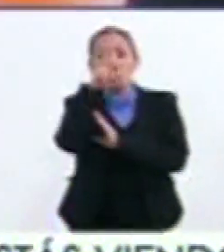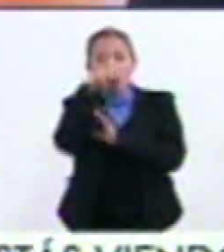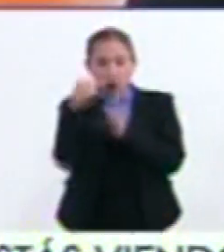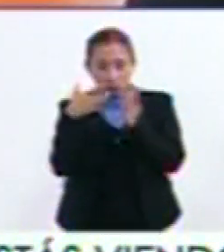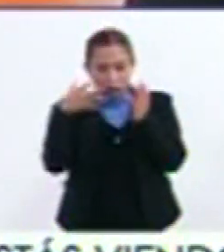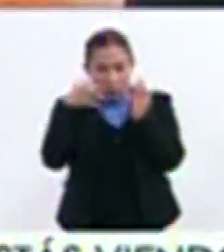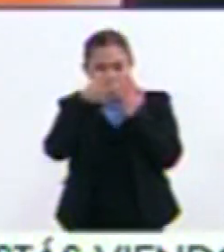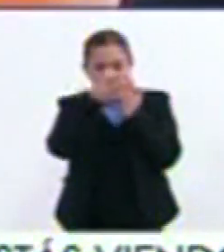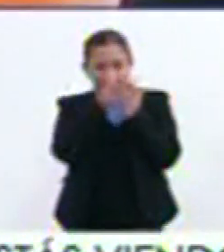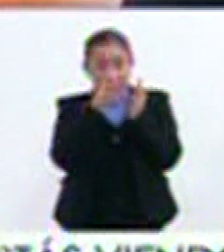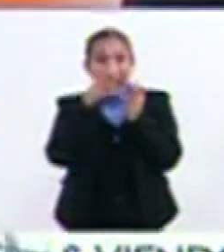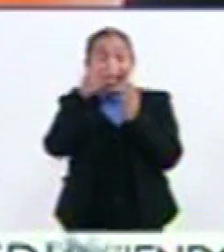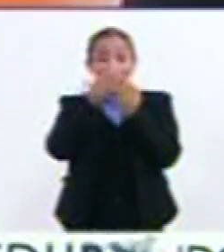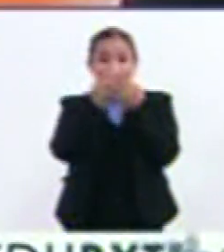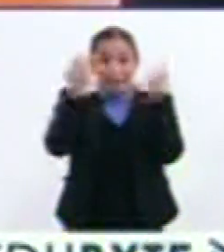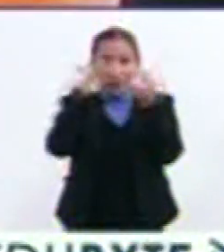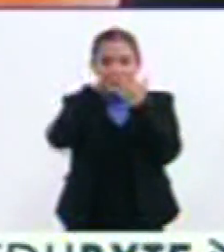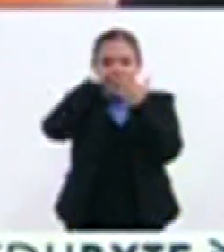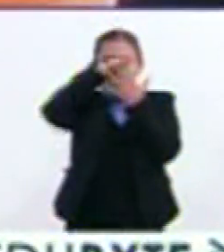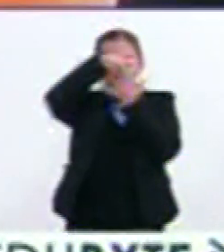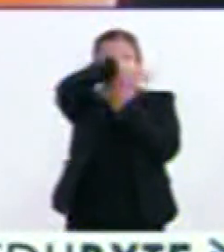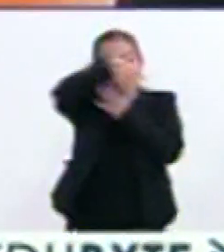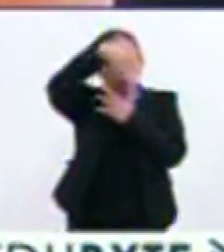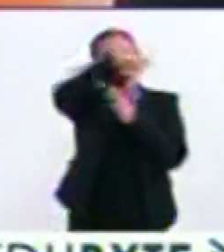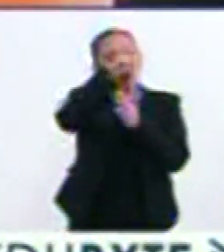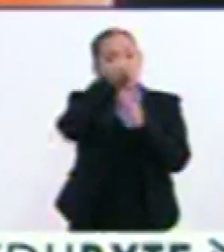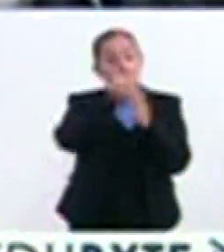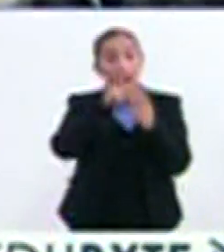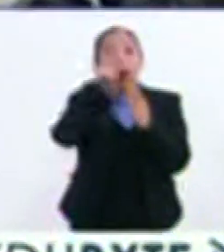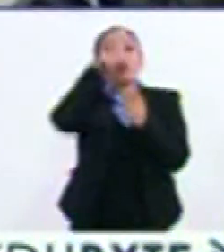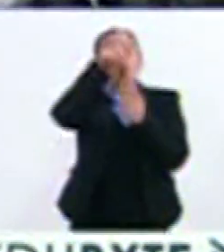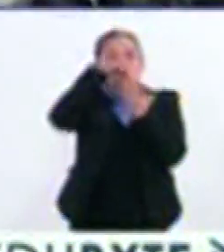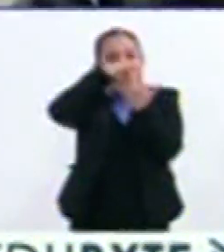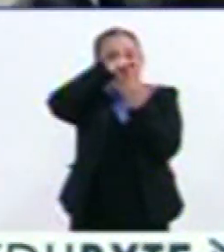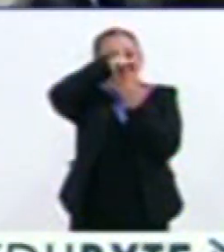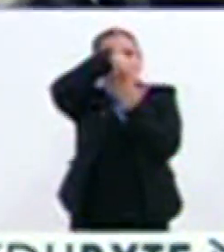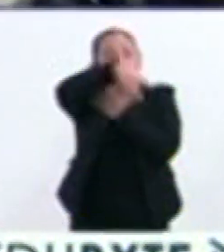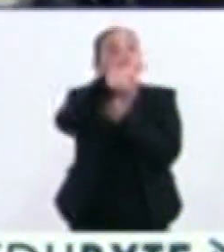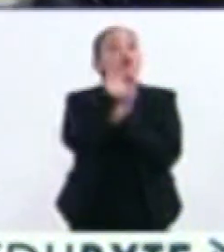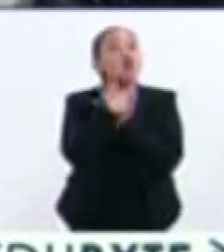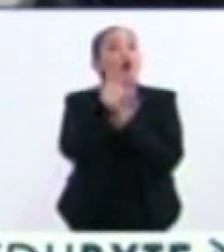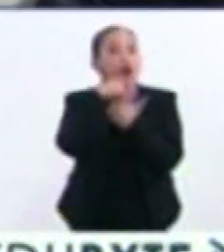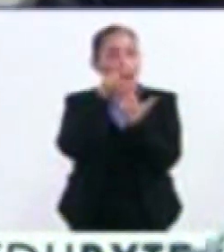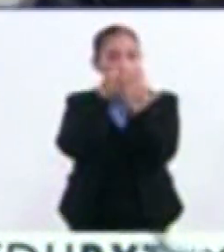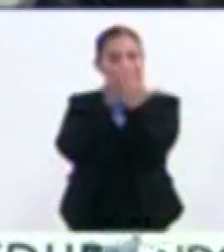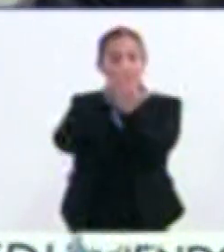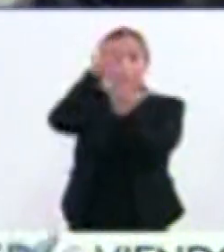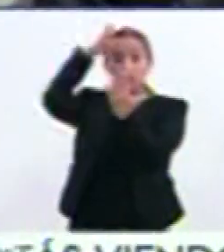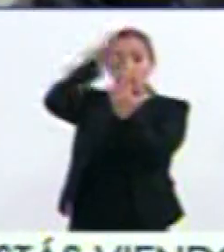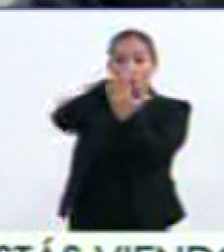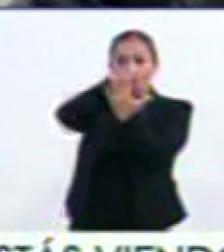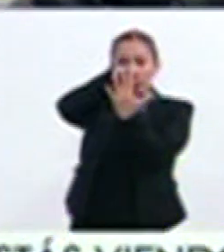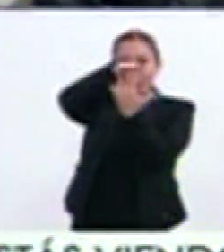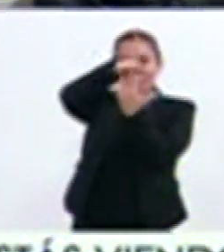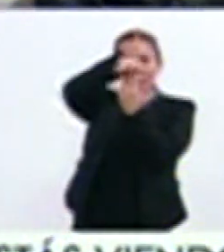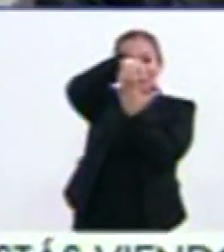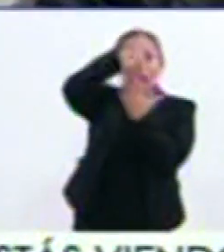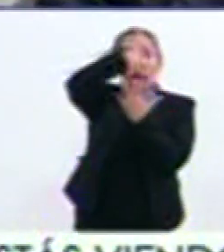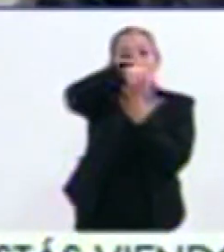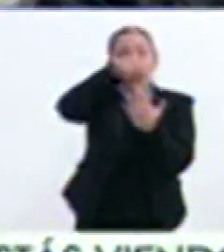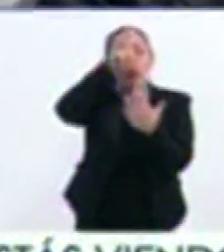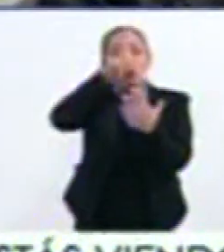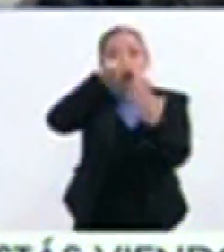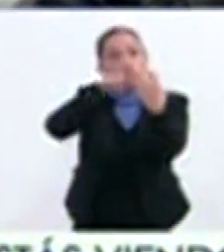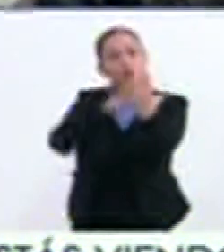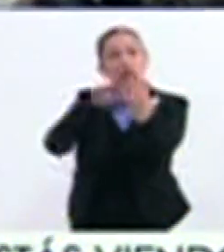luz pasa por la atmósfera de la Tierra y llega la luna Y esa luz rojiza, porque se absorben todas las demás colores y solo deja